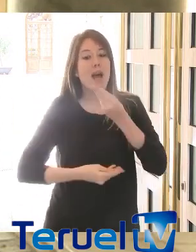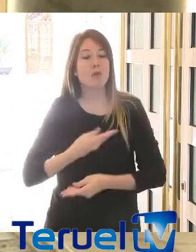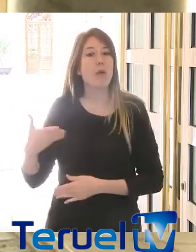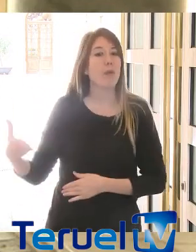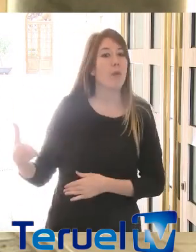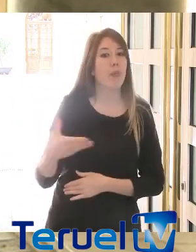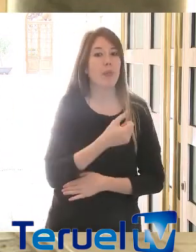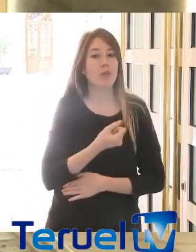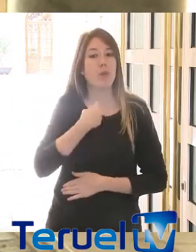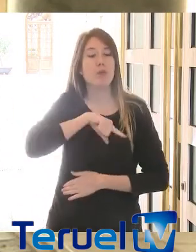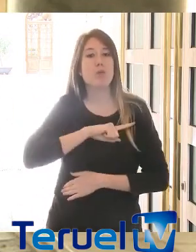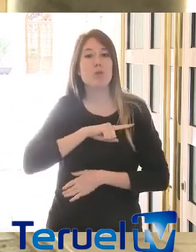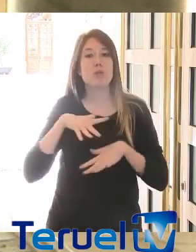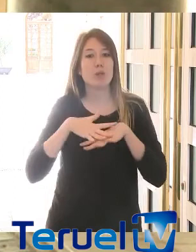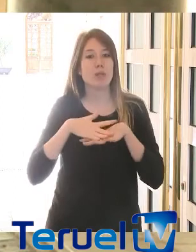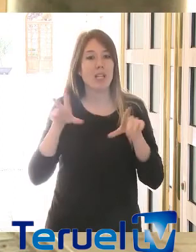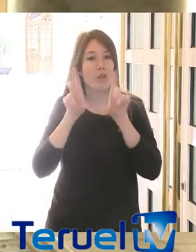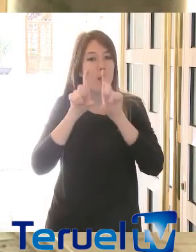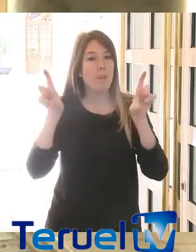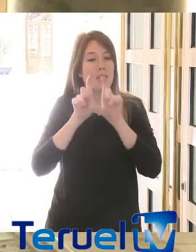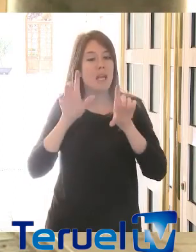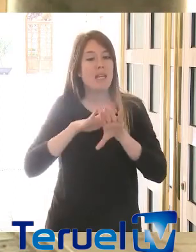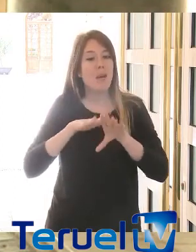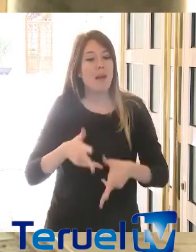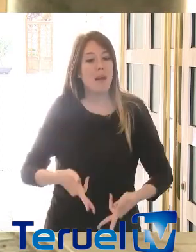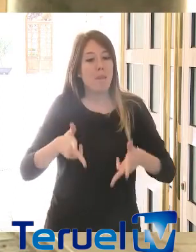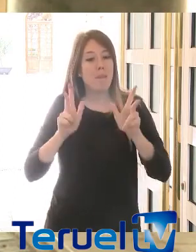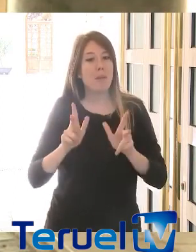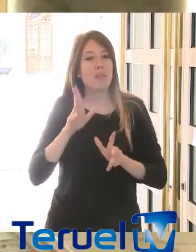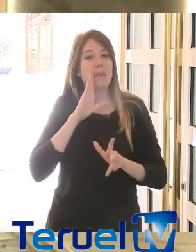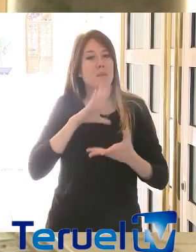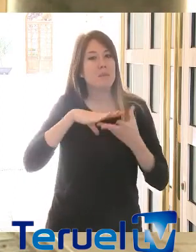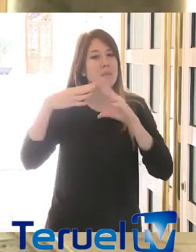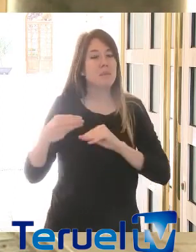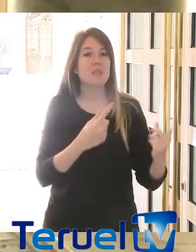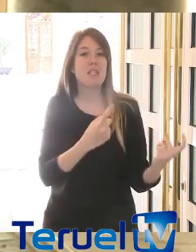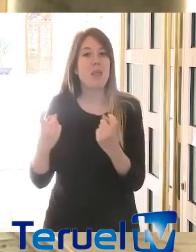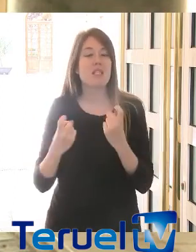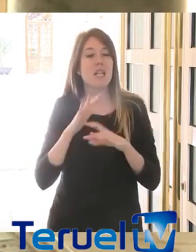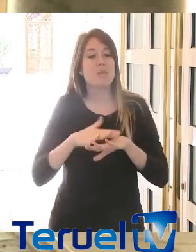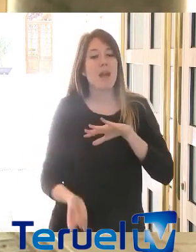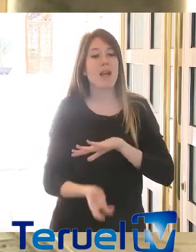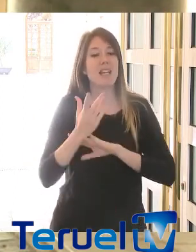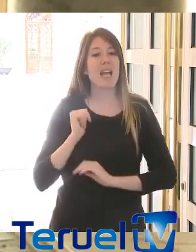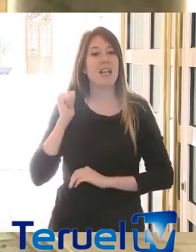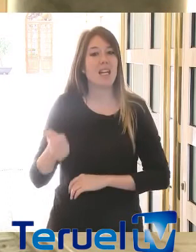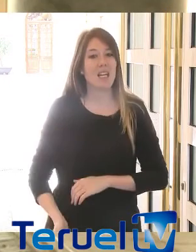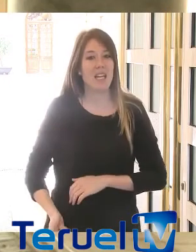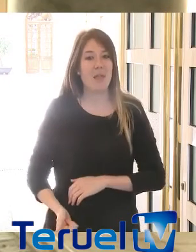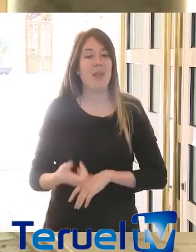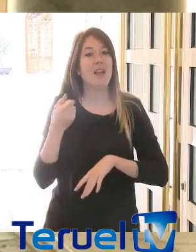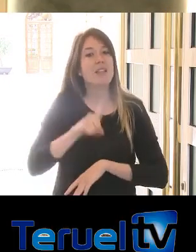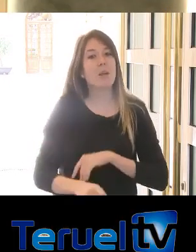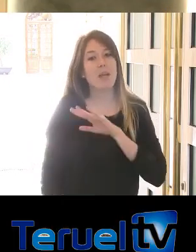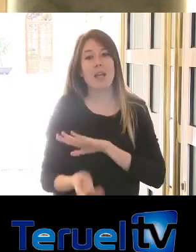tejido empresarial, que les permita adoptar aquellas decisiones necesarias para crear riqueza y generar empleo,